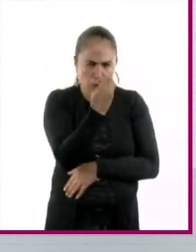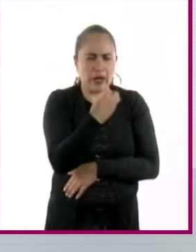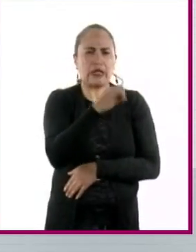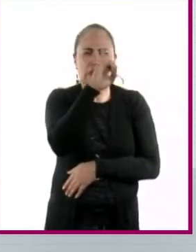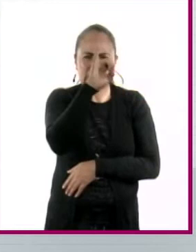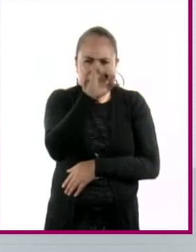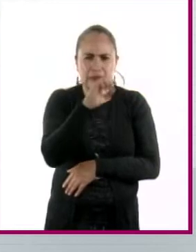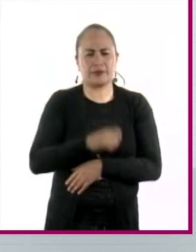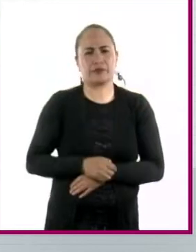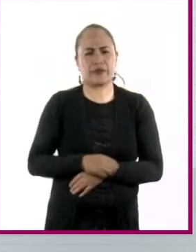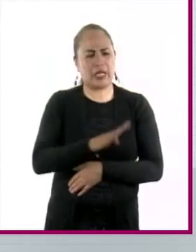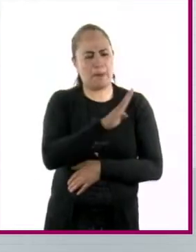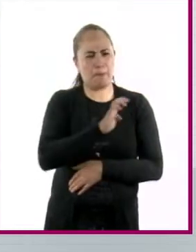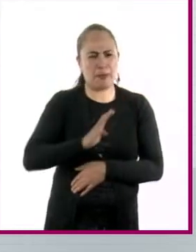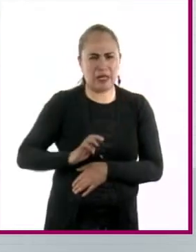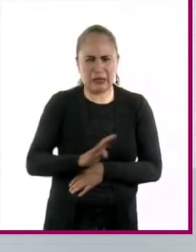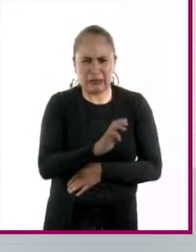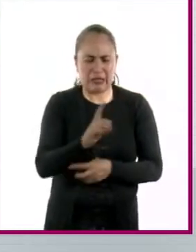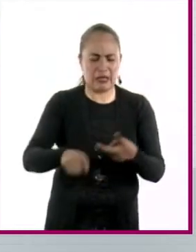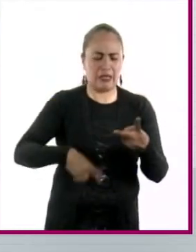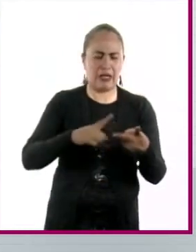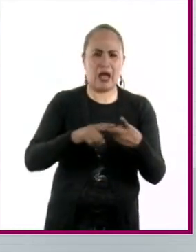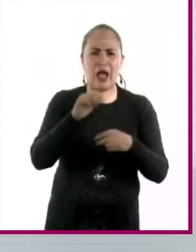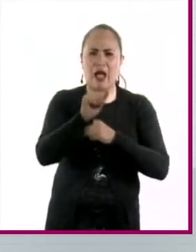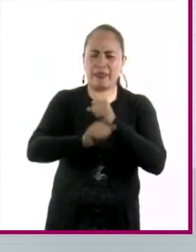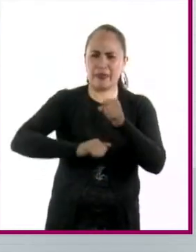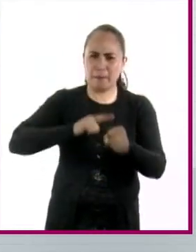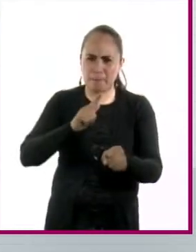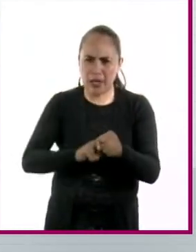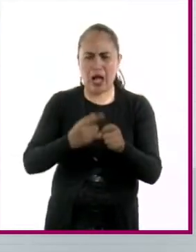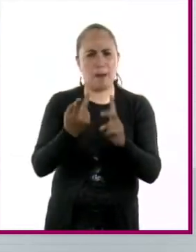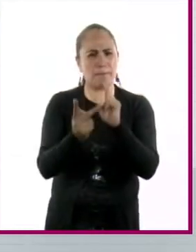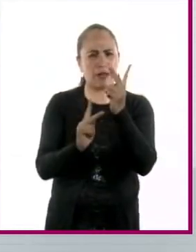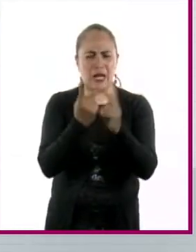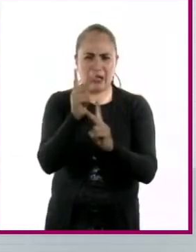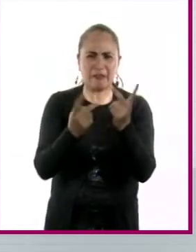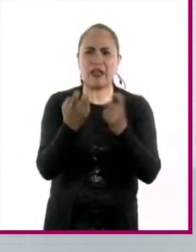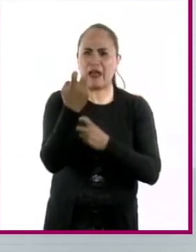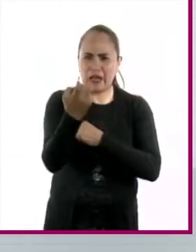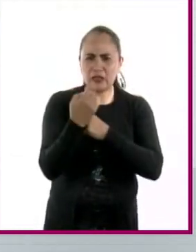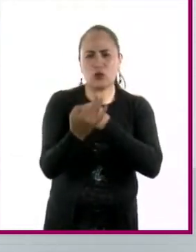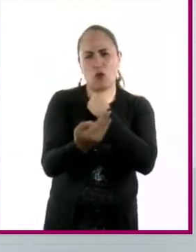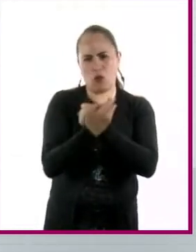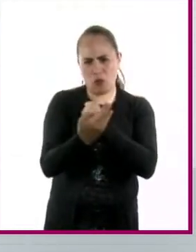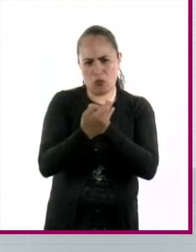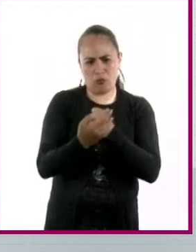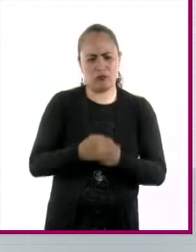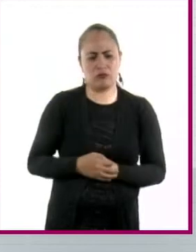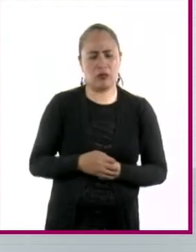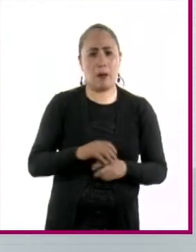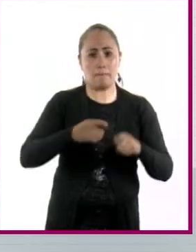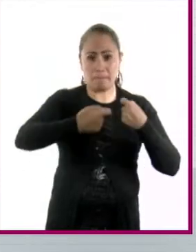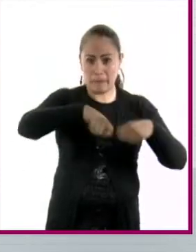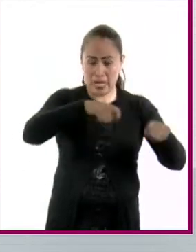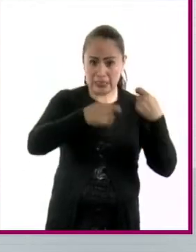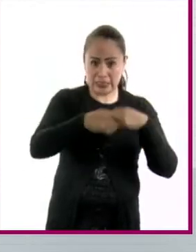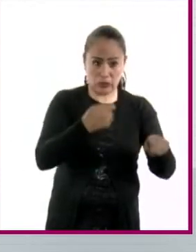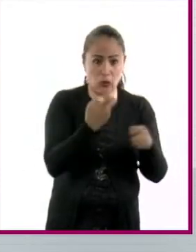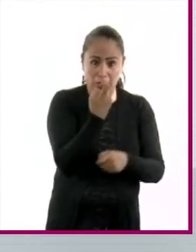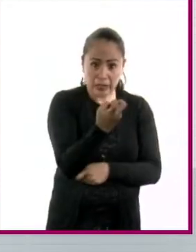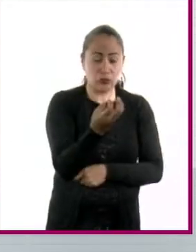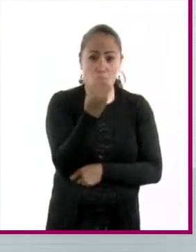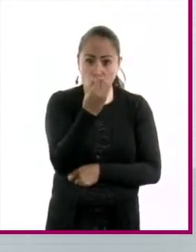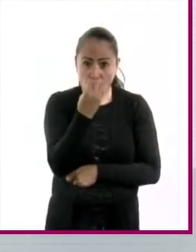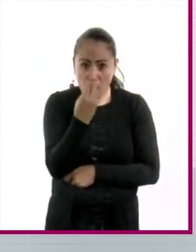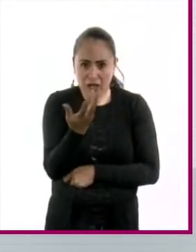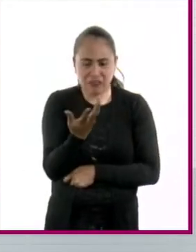las bacterias, los animales y las plantas. No nos da de comer el plástico. No